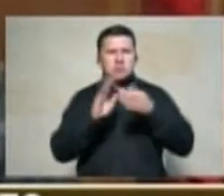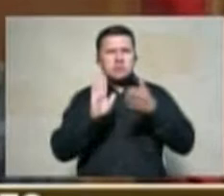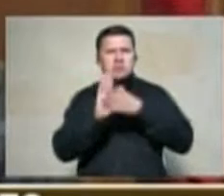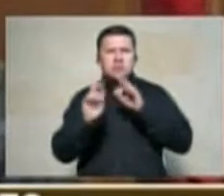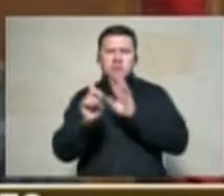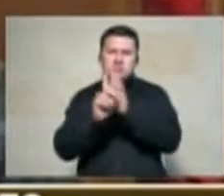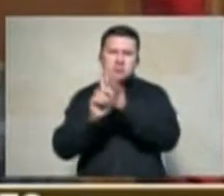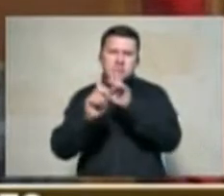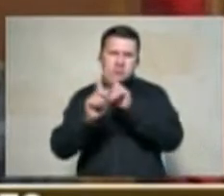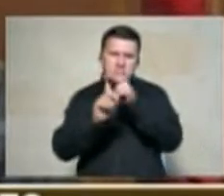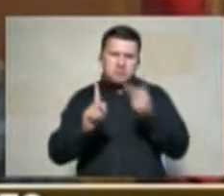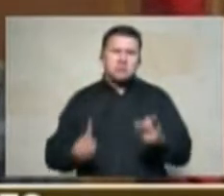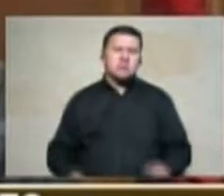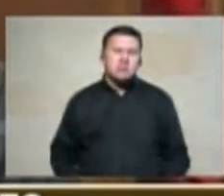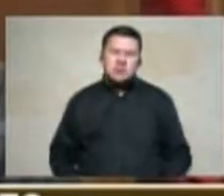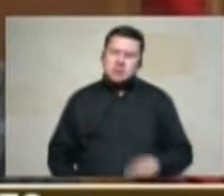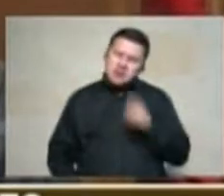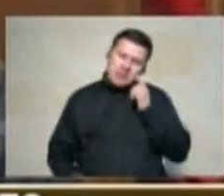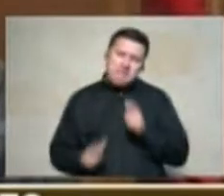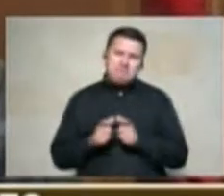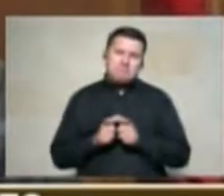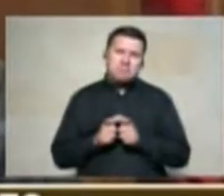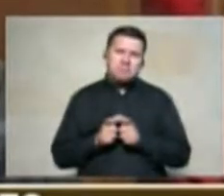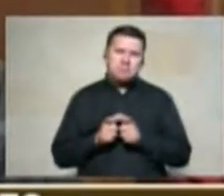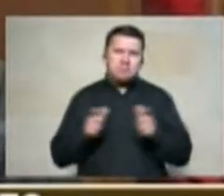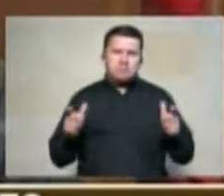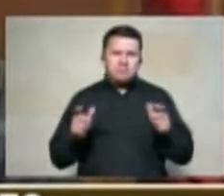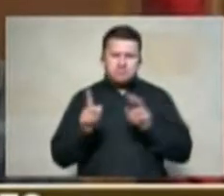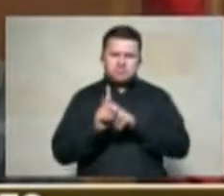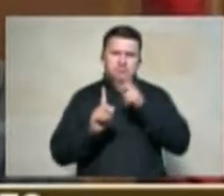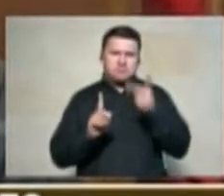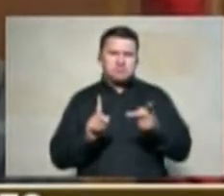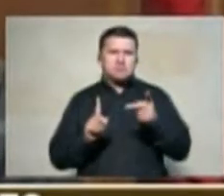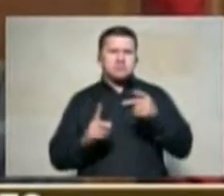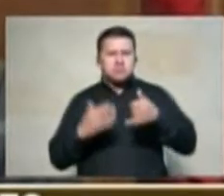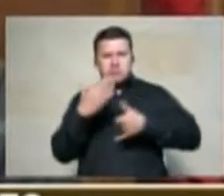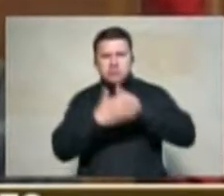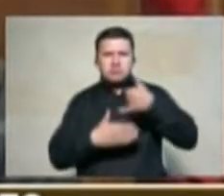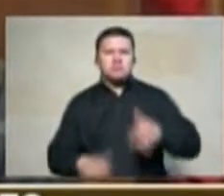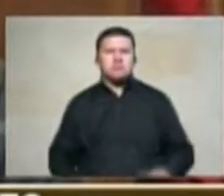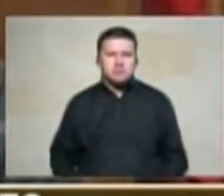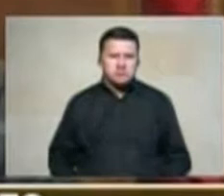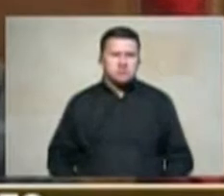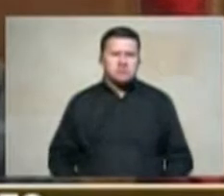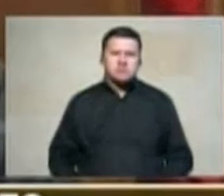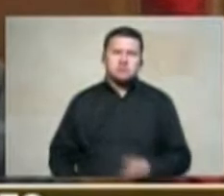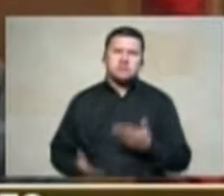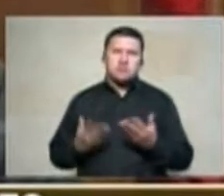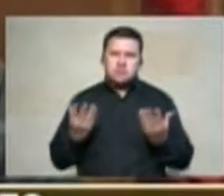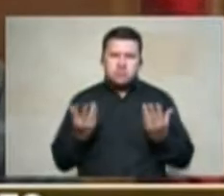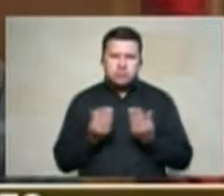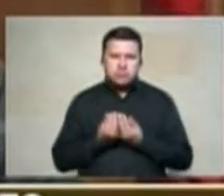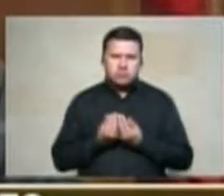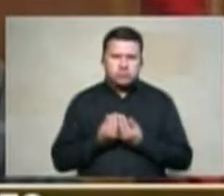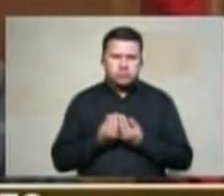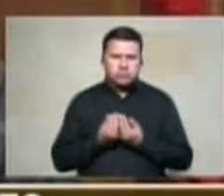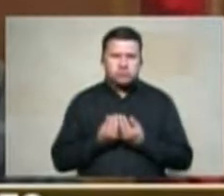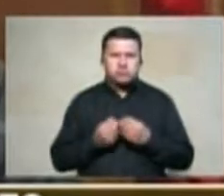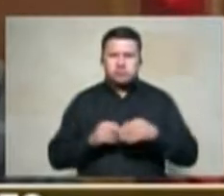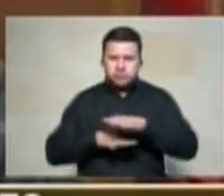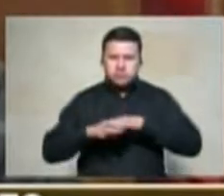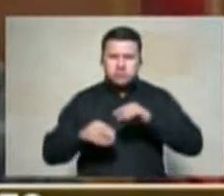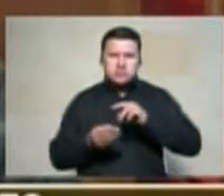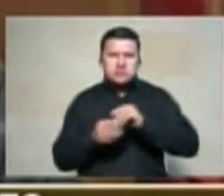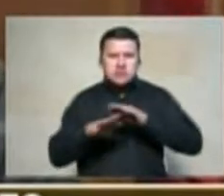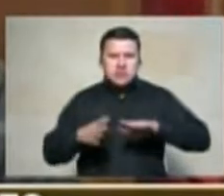las mayorías de las víctimas de este país es la posibilidad de la restitución de tierras pero dejo